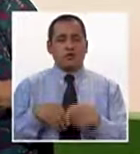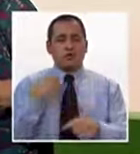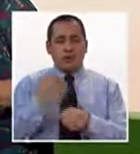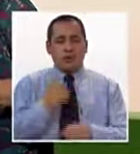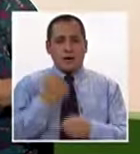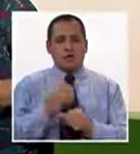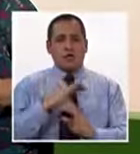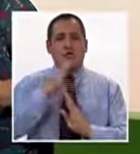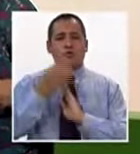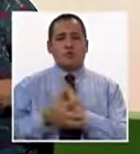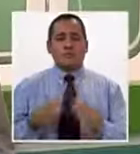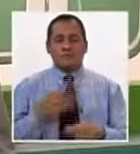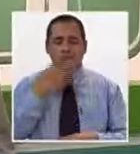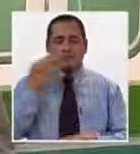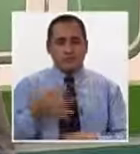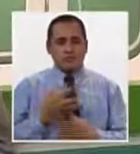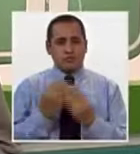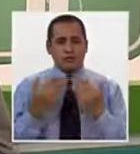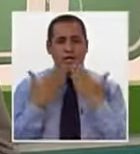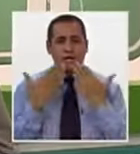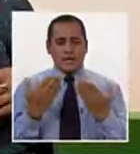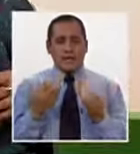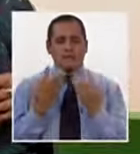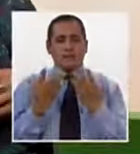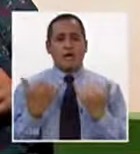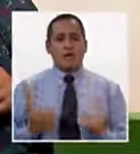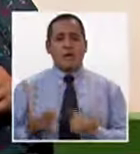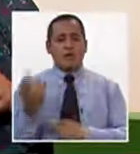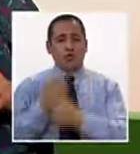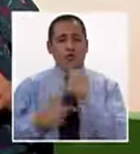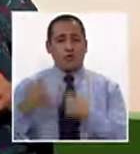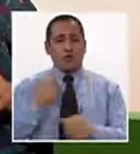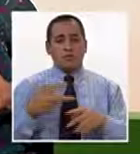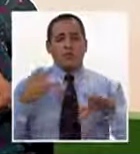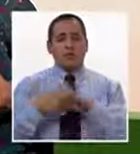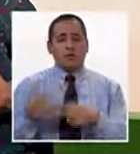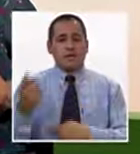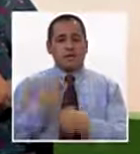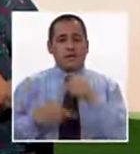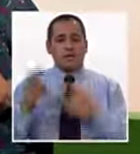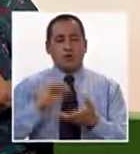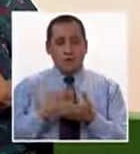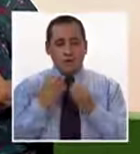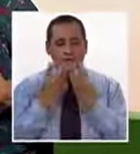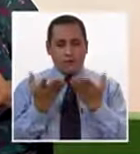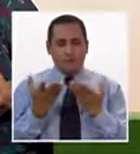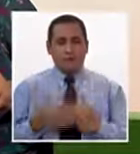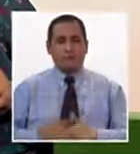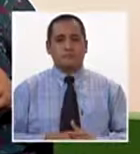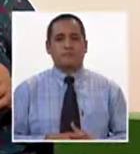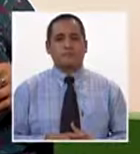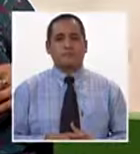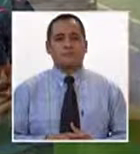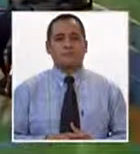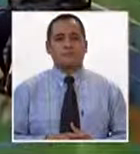están trabajando ahora con CONADIS. Por supuesto, muchas gracias. Muchas gracias a ti. Bueno, nosotros vamos a una pequeña pausa y ya regresamos con más en el programa.